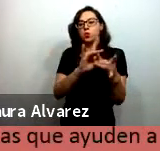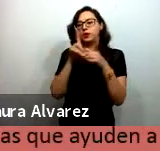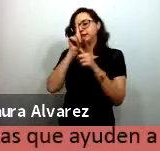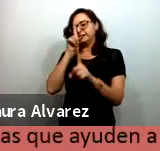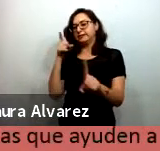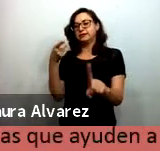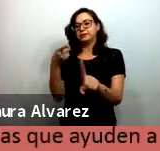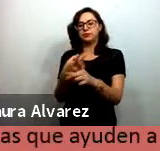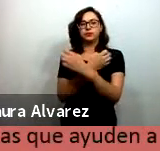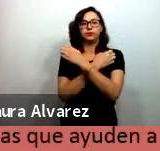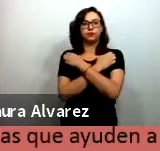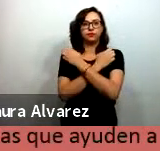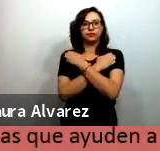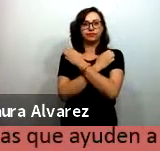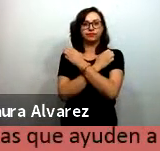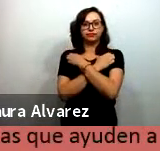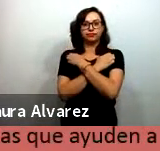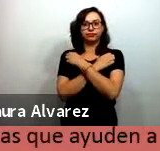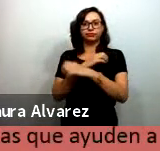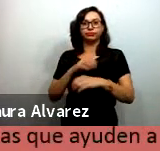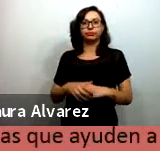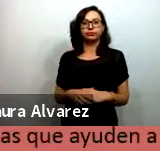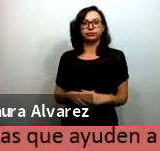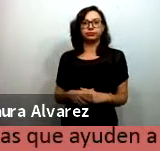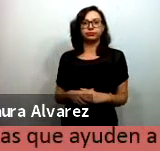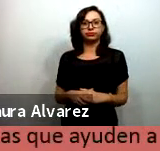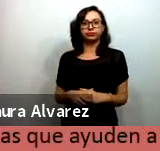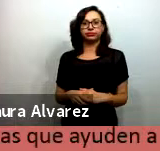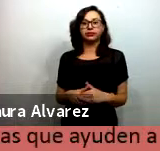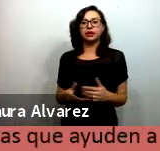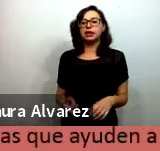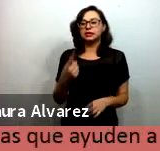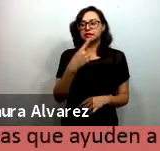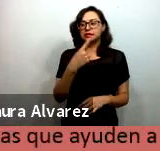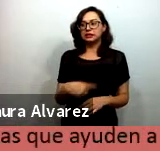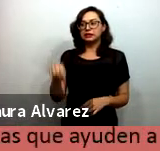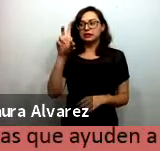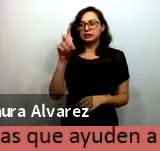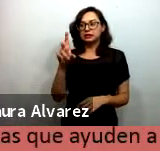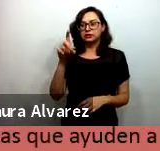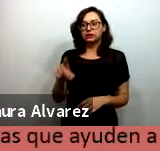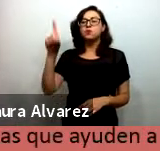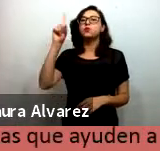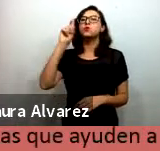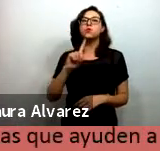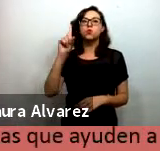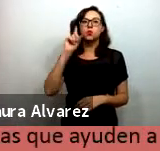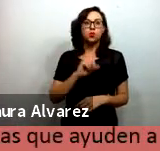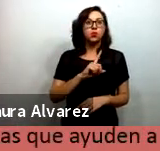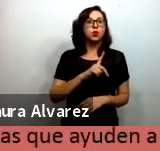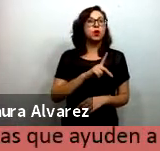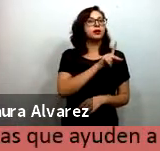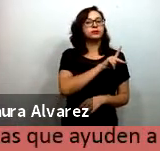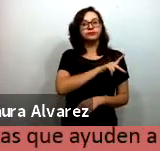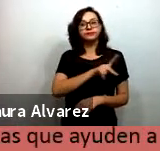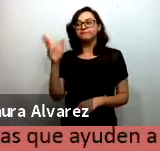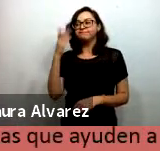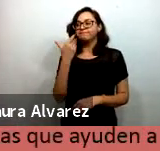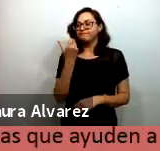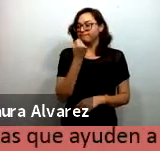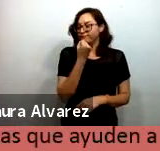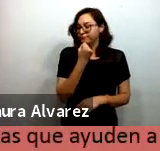un que engloba 130 mujeres todas especialistas en educación